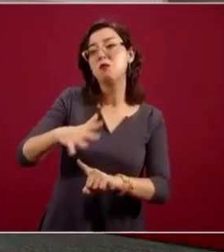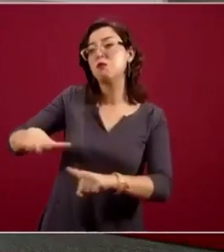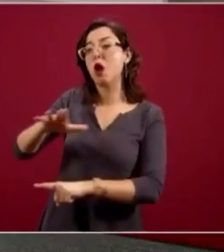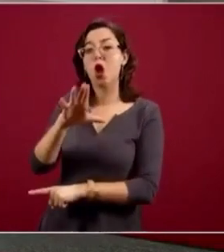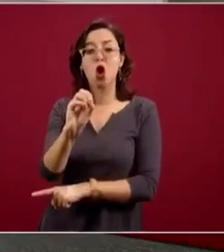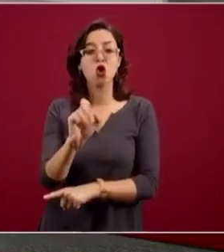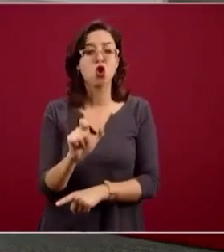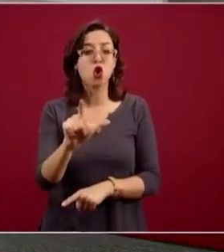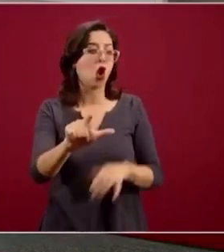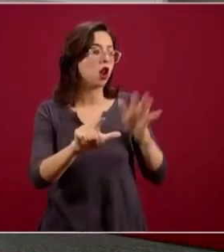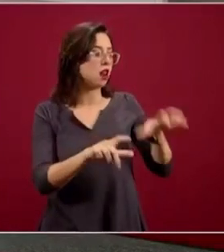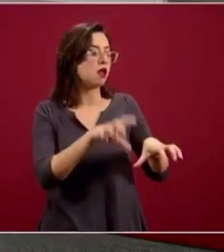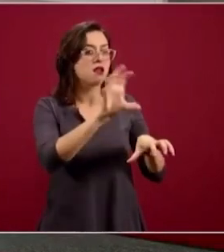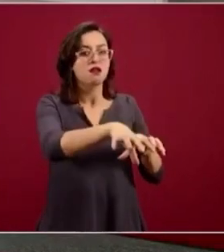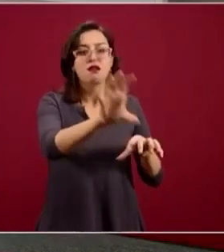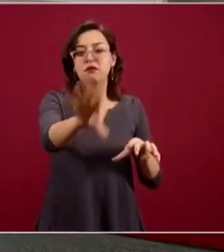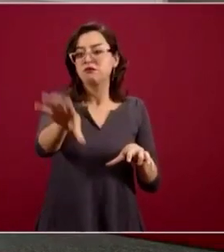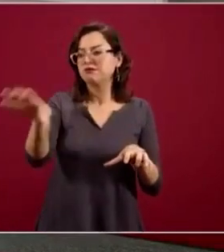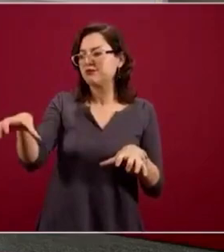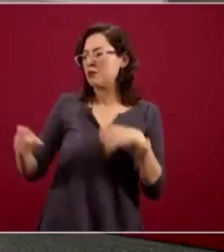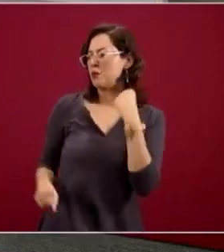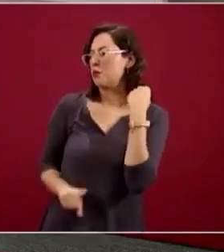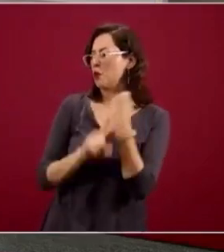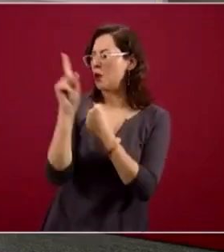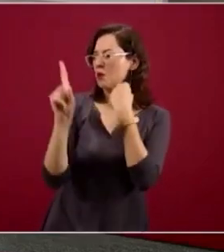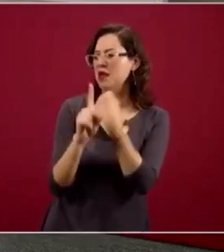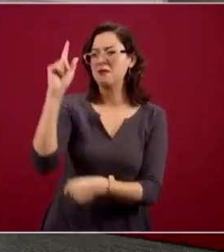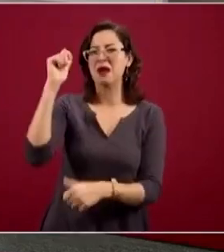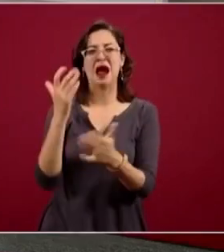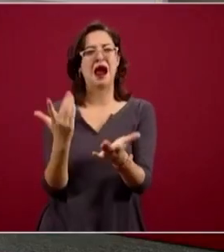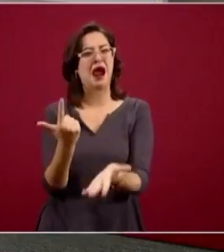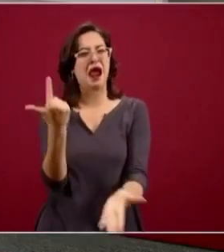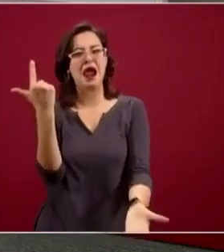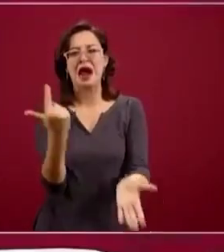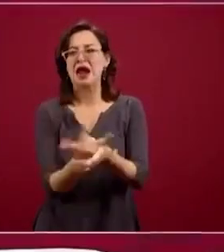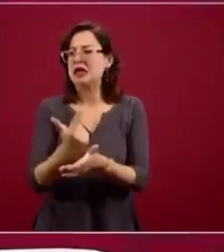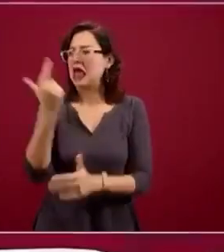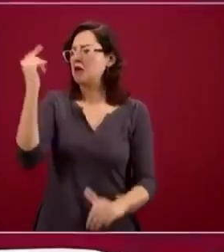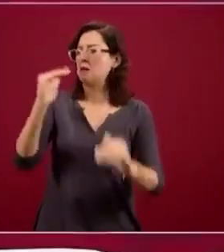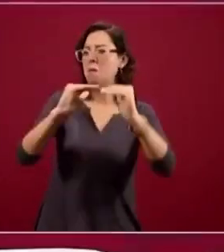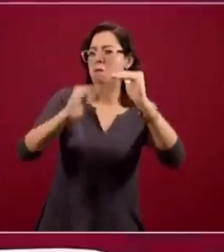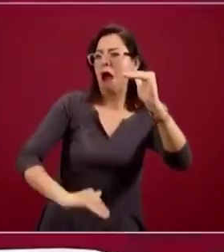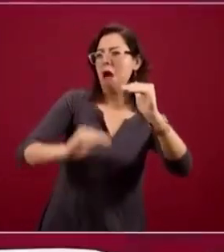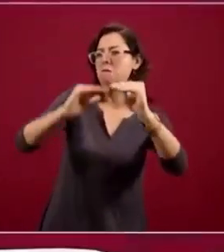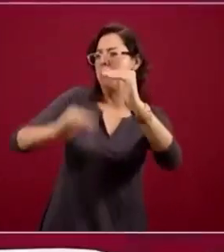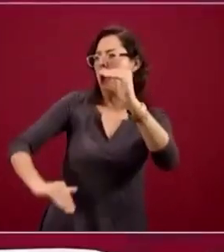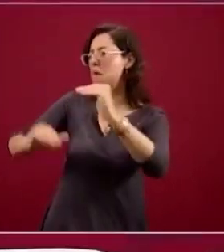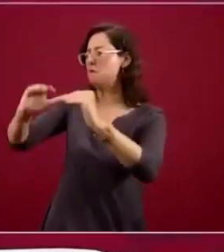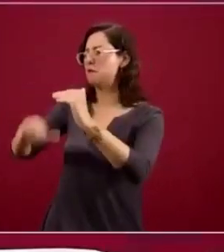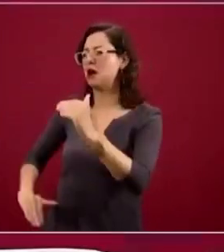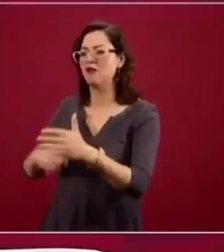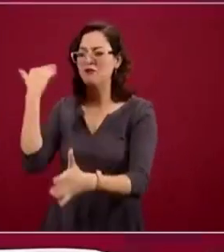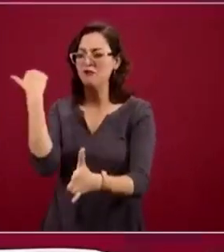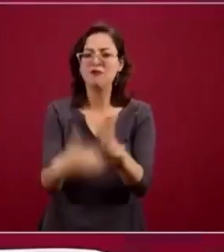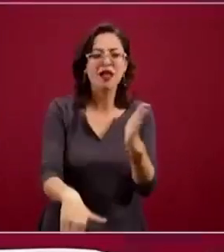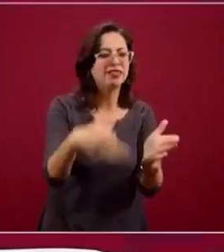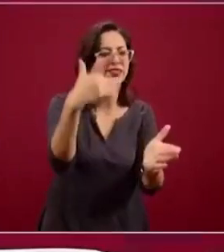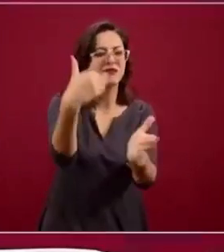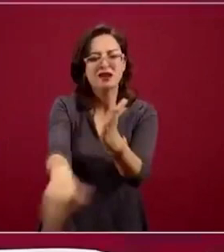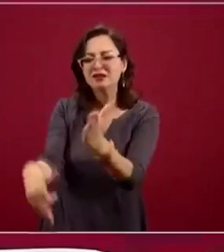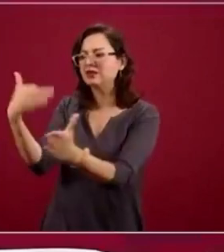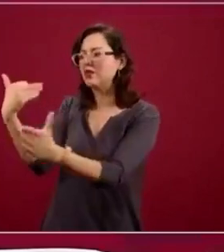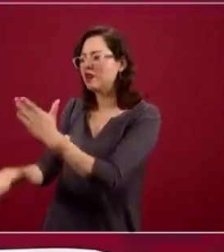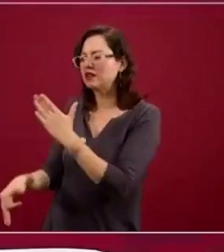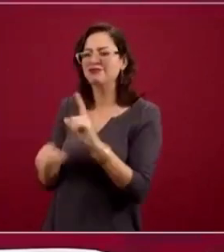número importante de colonias con altos índices de rezago en servicios básicos, equipamiento espacios. Entonces,